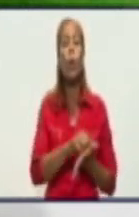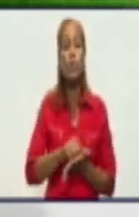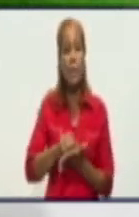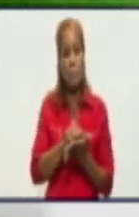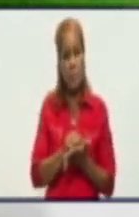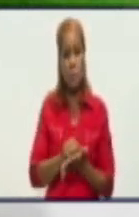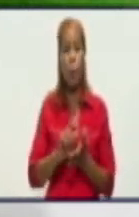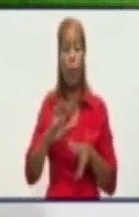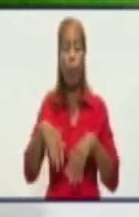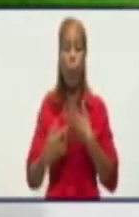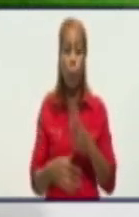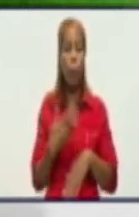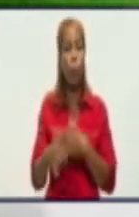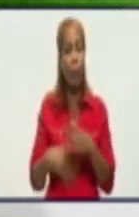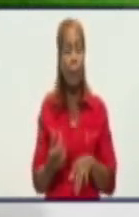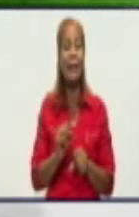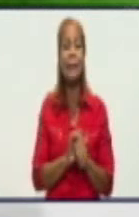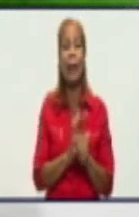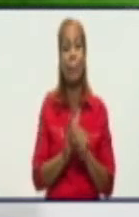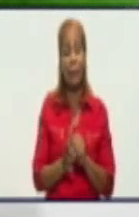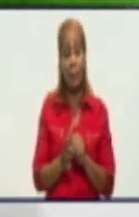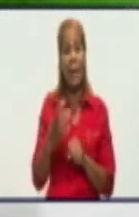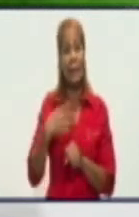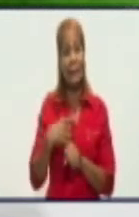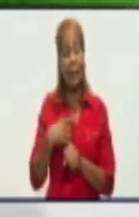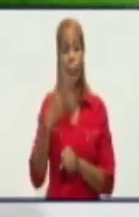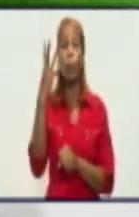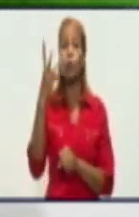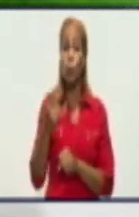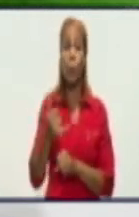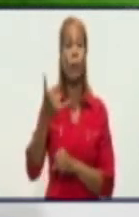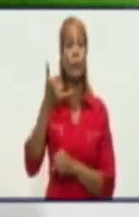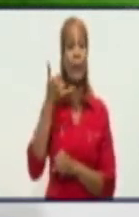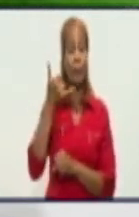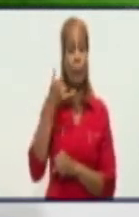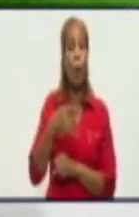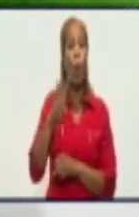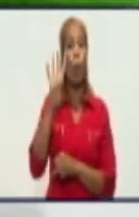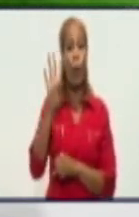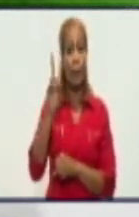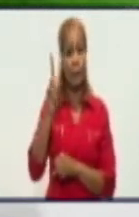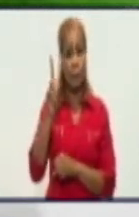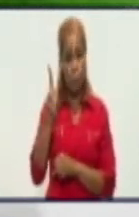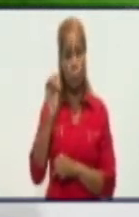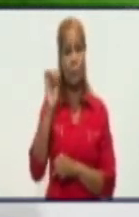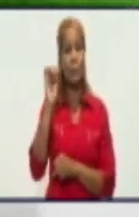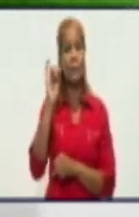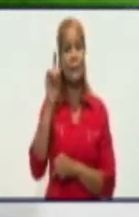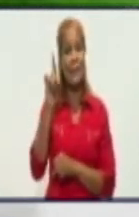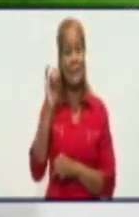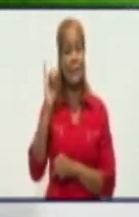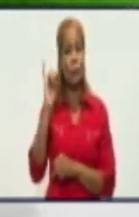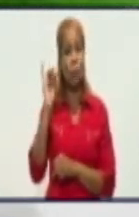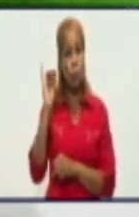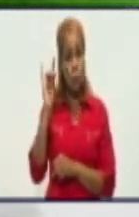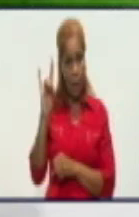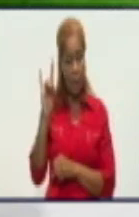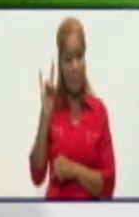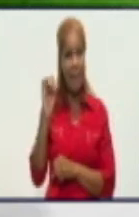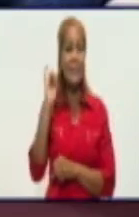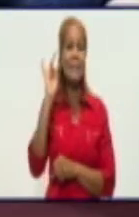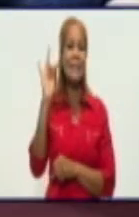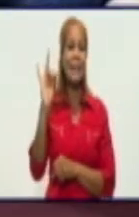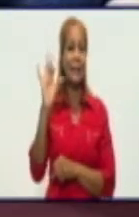Volvemos y les repetimos, tenemos números de teléfonos habilitados, el 42-19-75, el 42-60-01. Vamos a